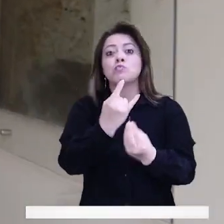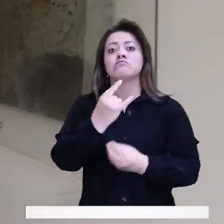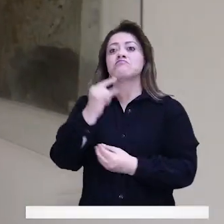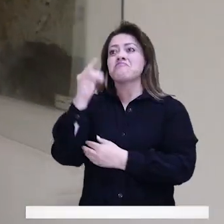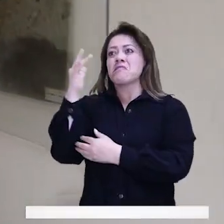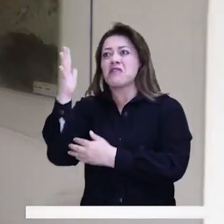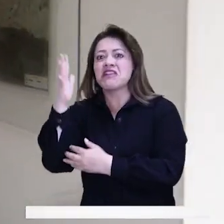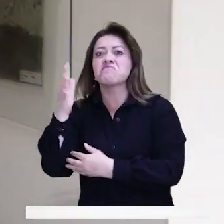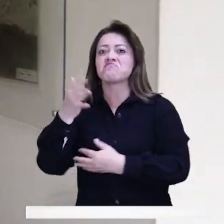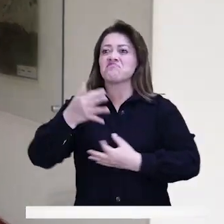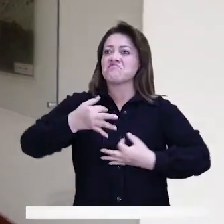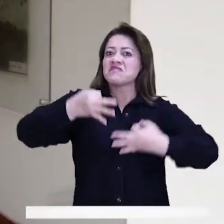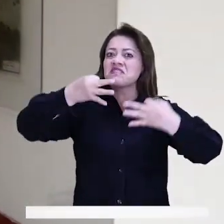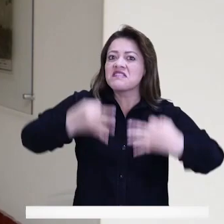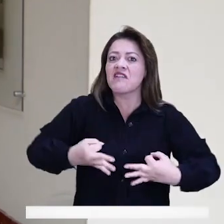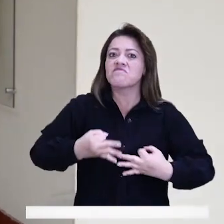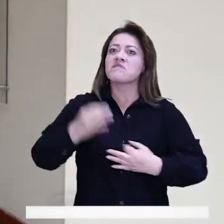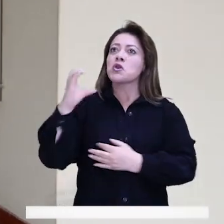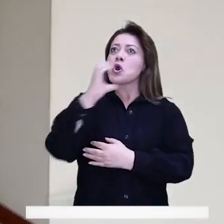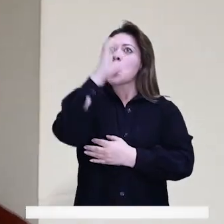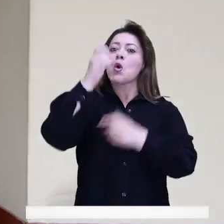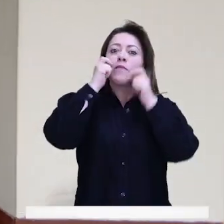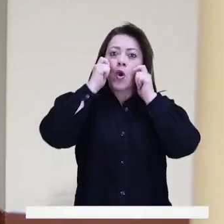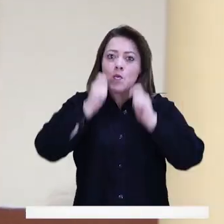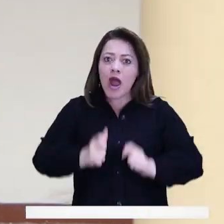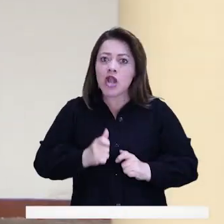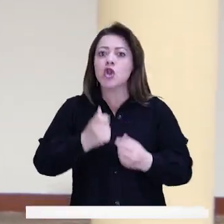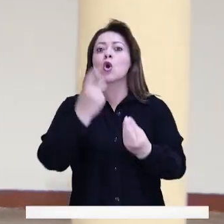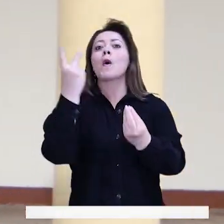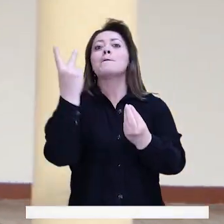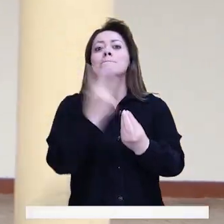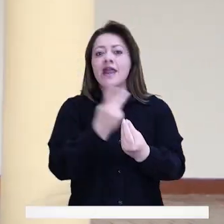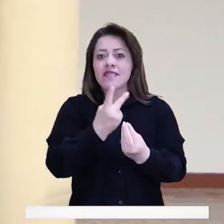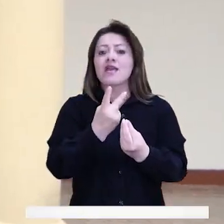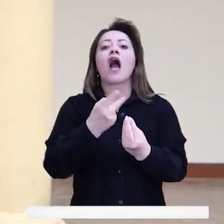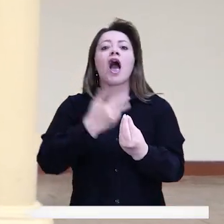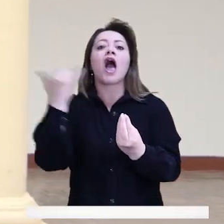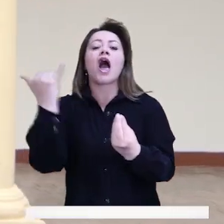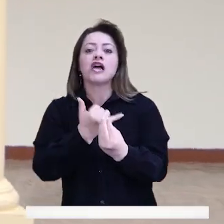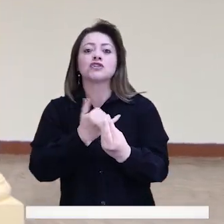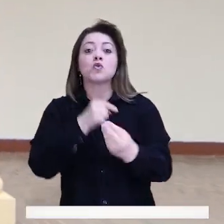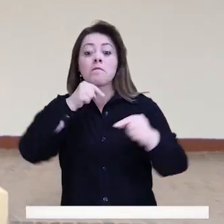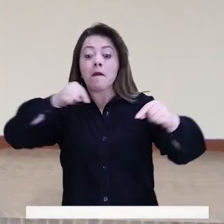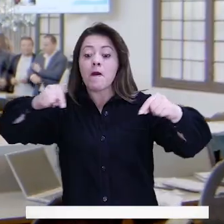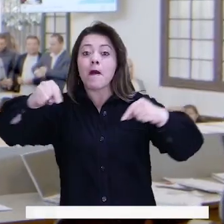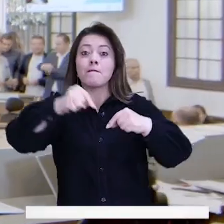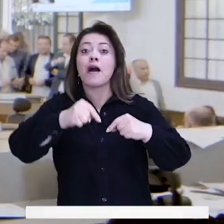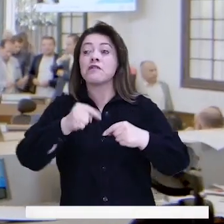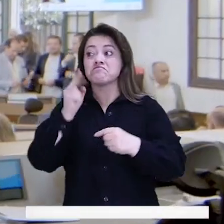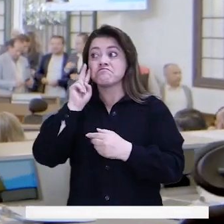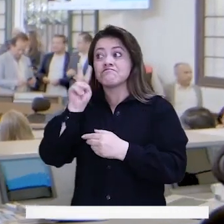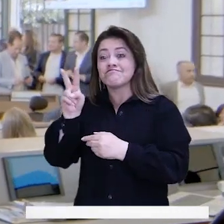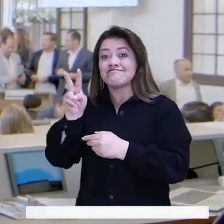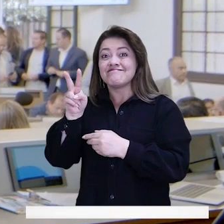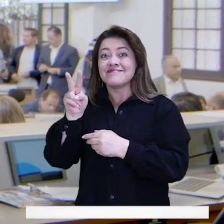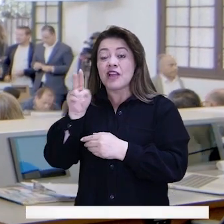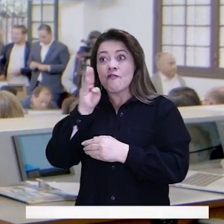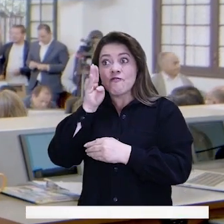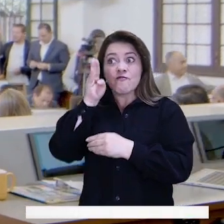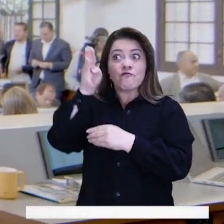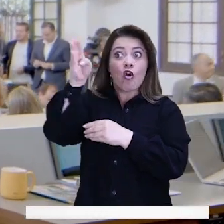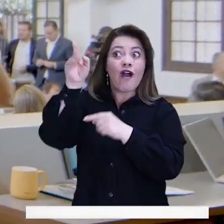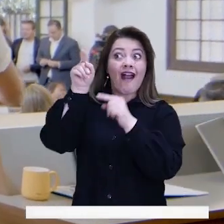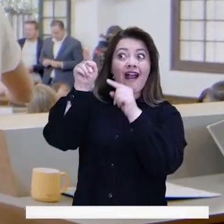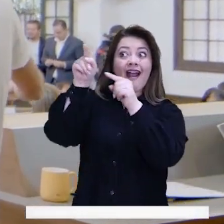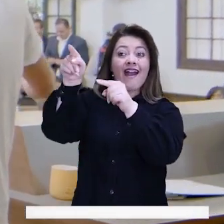U, está el Polo, está Dignidad, está Colombia Humana, está el Partido Verde y está el Partido Conservador. Allá al fondo está el